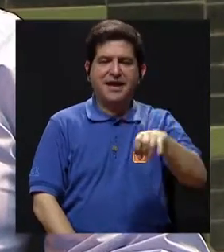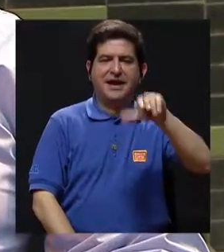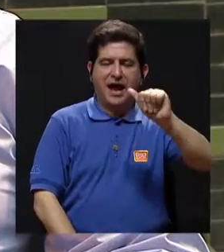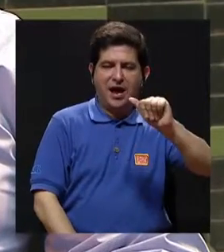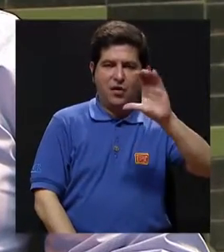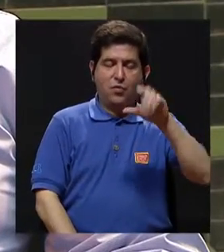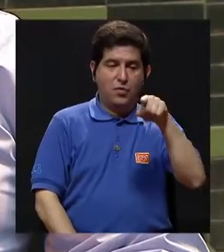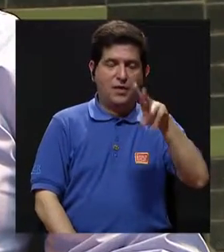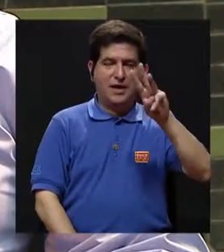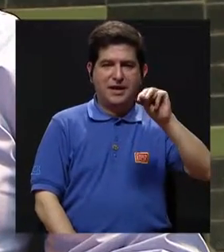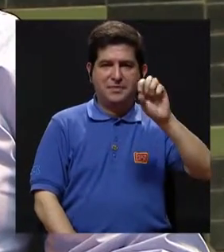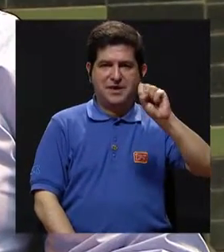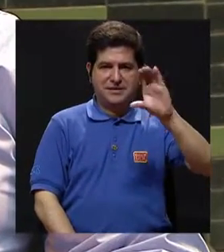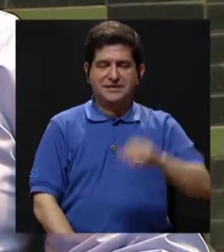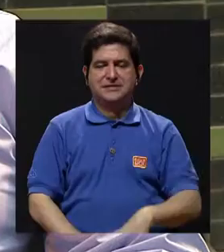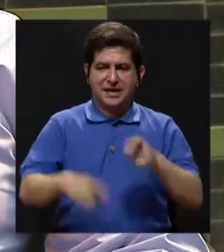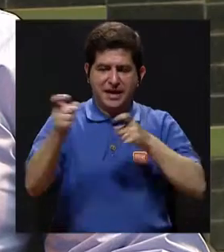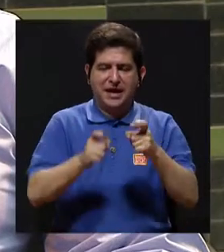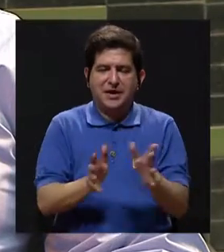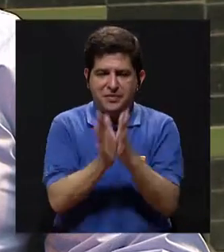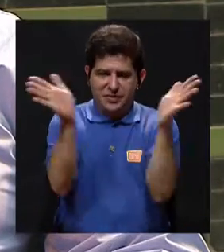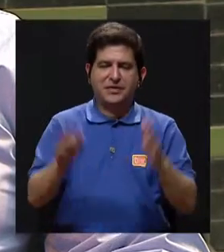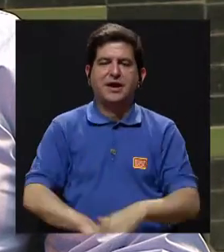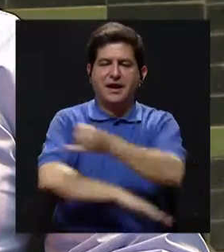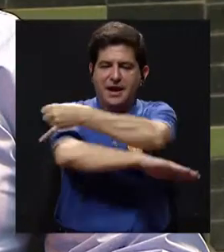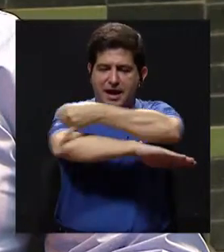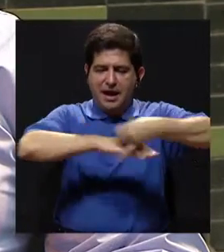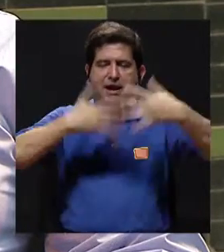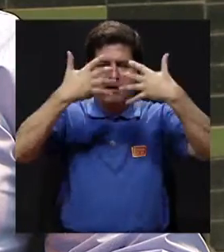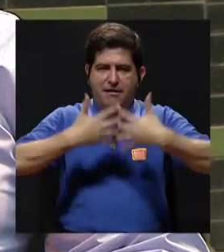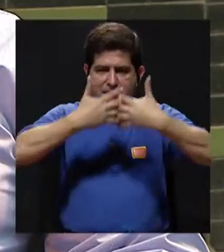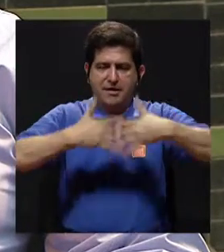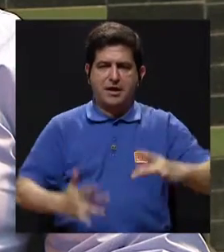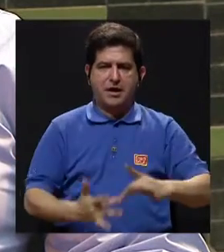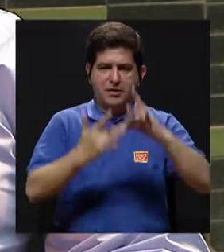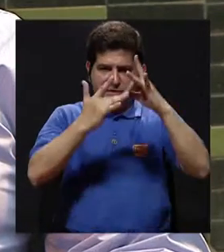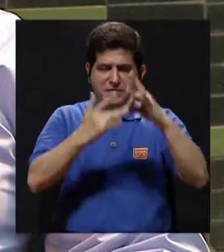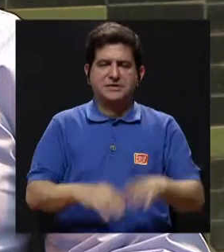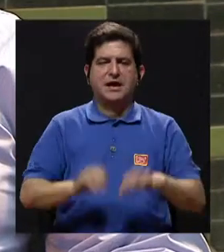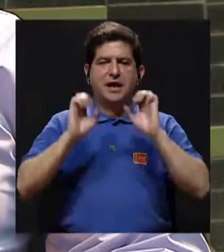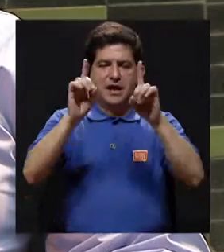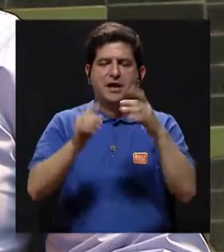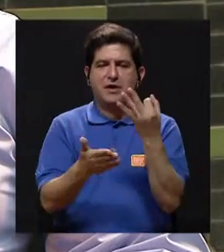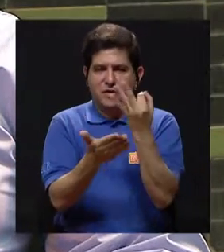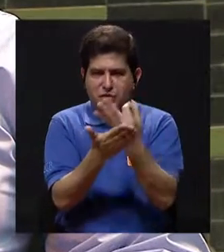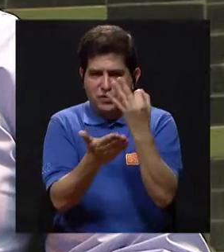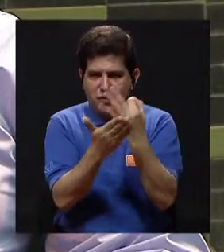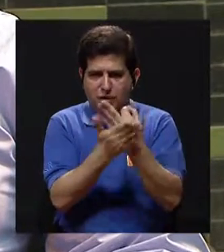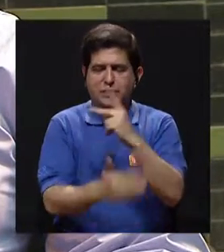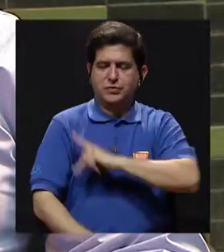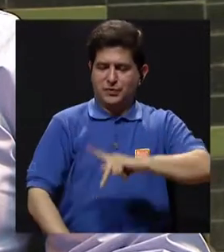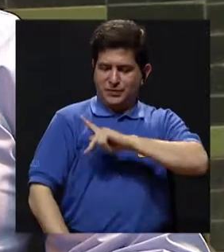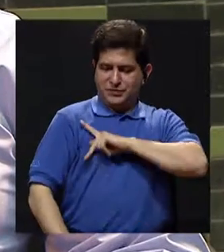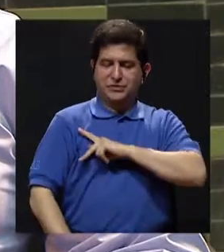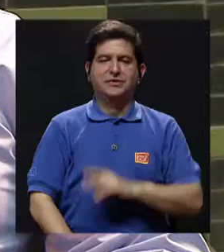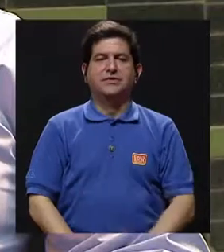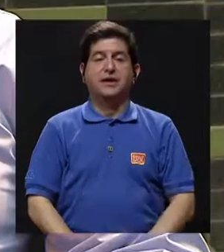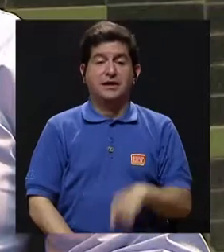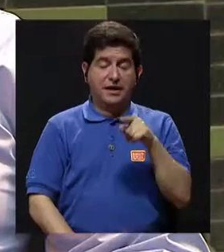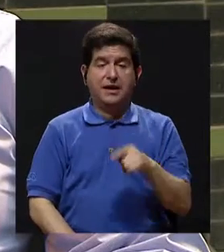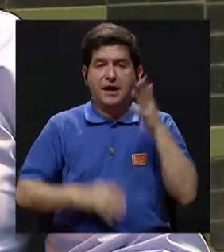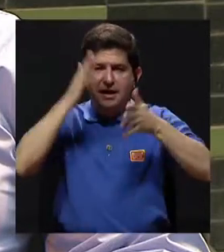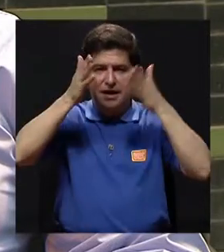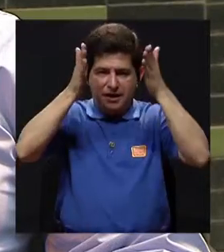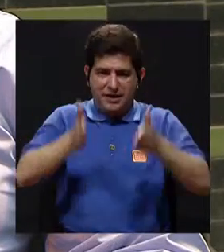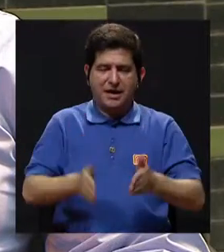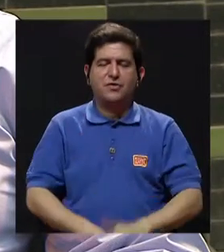Cardinale. Él es máster en administración pública e ingeniero industrial y es especialista en educación financiera personal. Además es